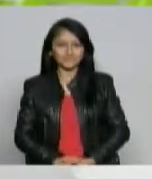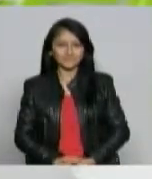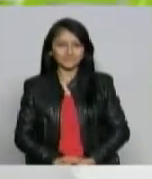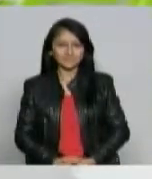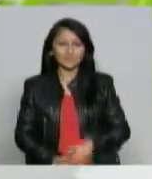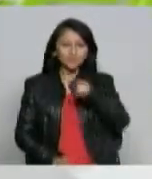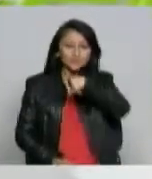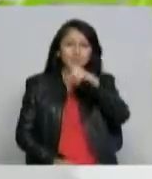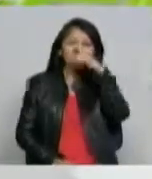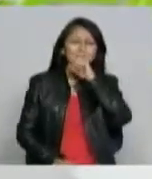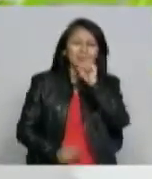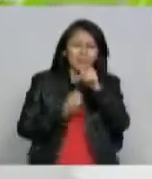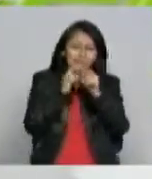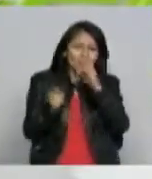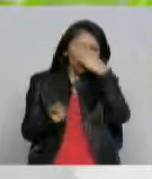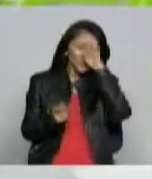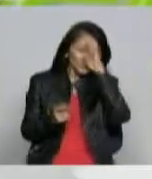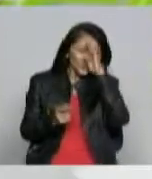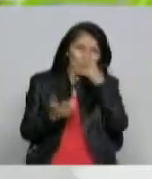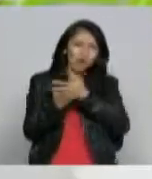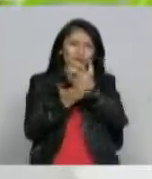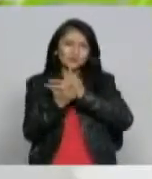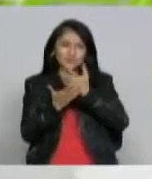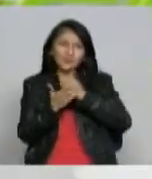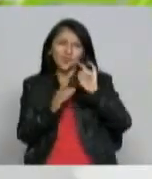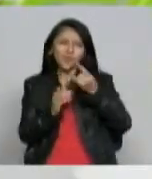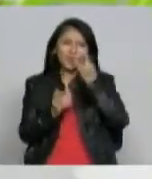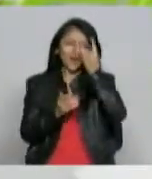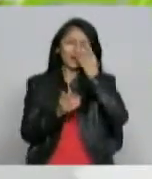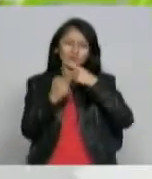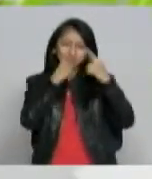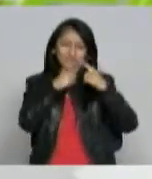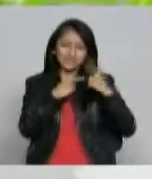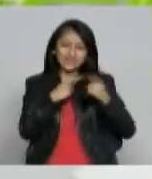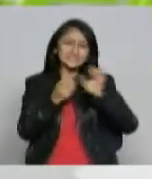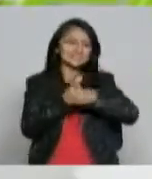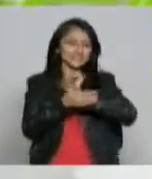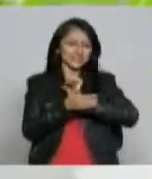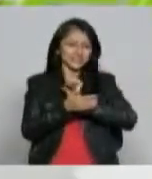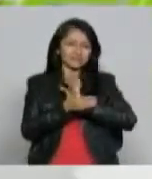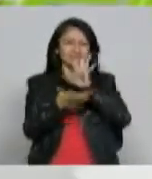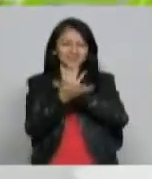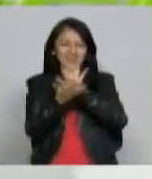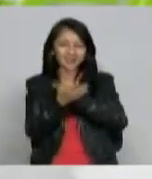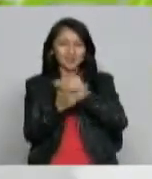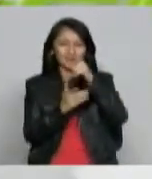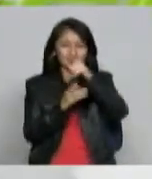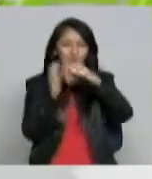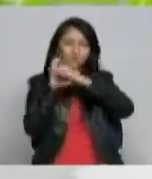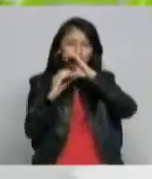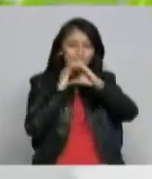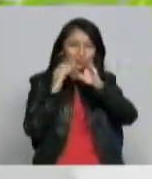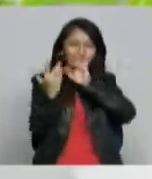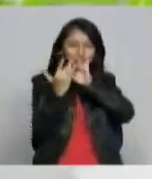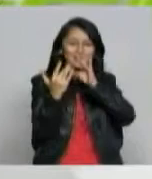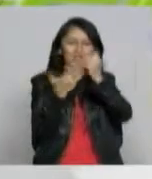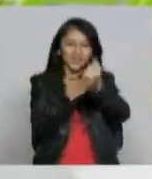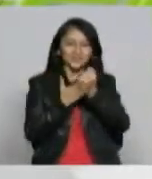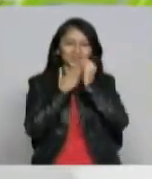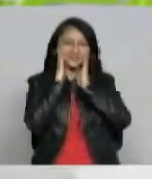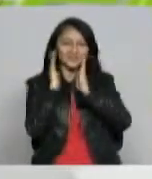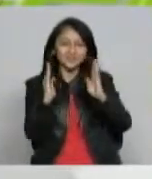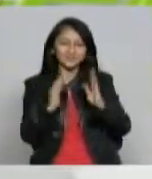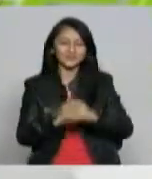si usted tiene alguna petición queja o sugerencia de la programación que nos expone el canal regional Telecafé existe un espacio que lo escucha